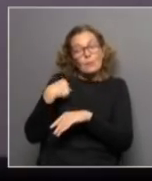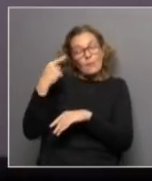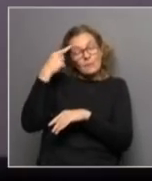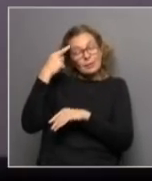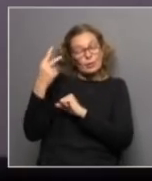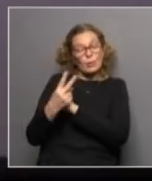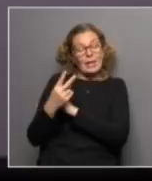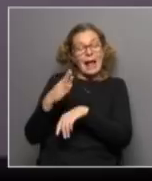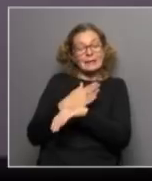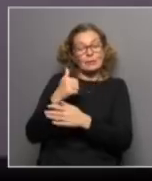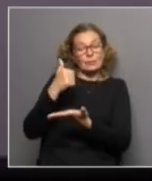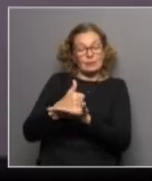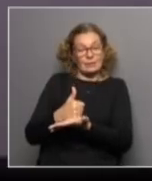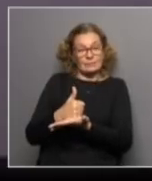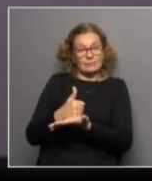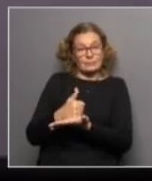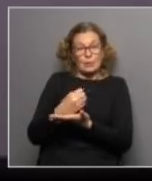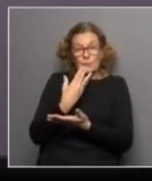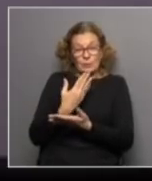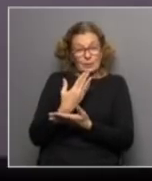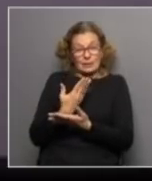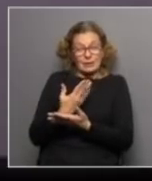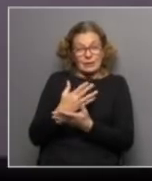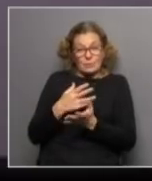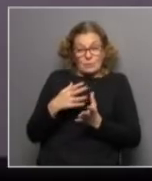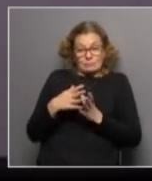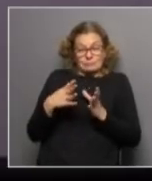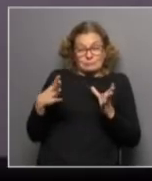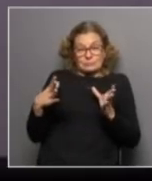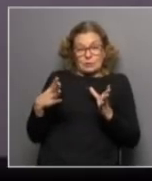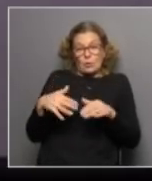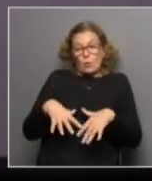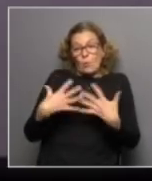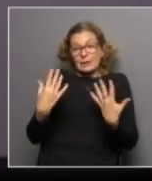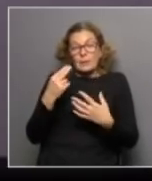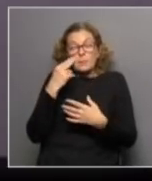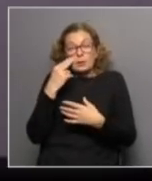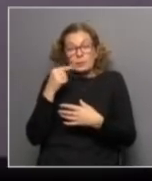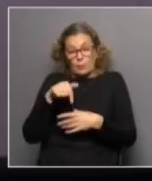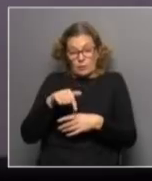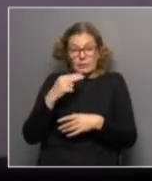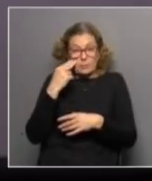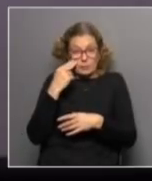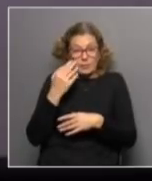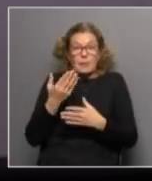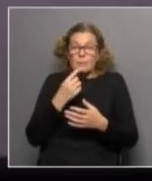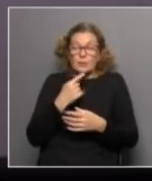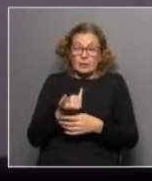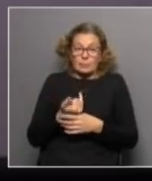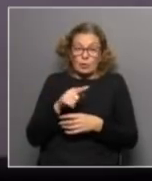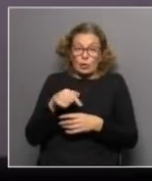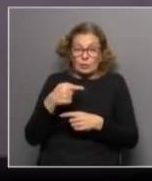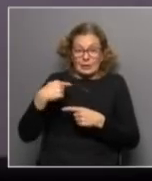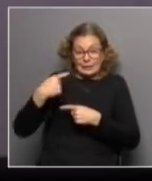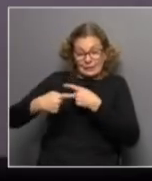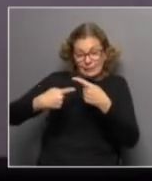es donde deberíamos estar porque además la alimentación es tan lávit que cualquier crisis como esta en donde el